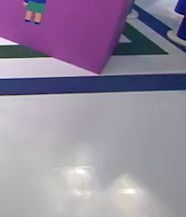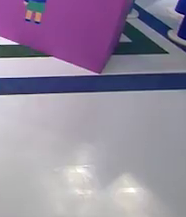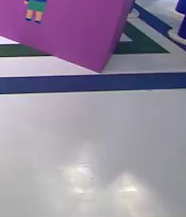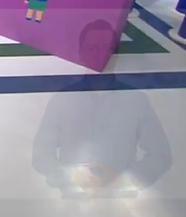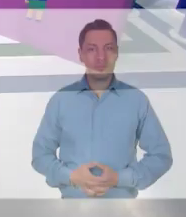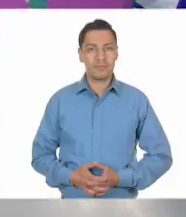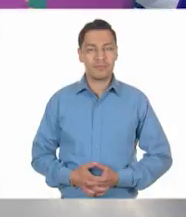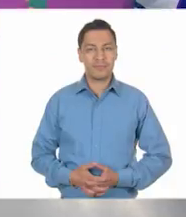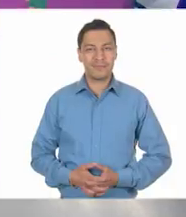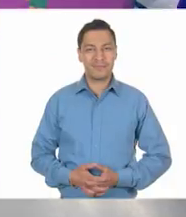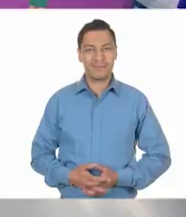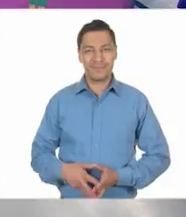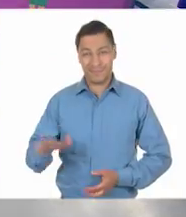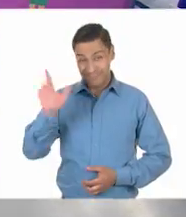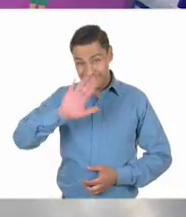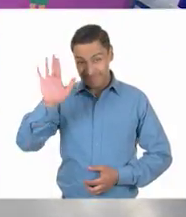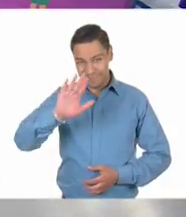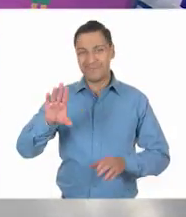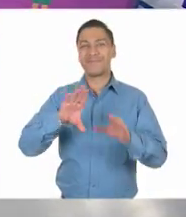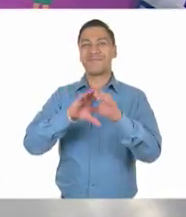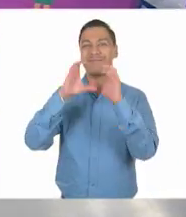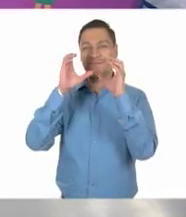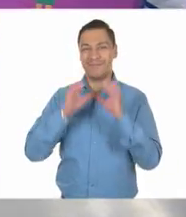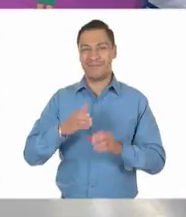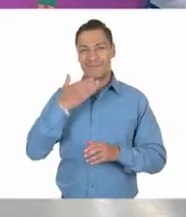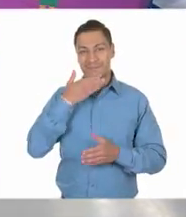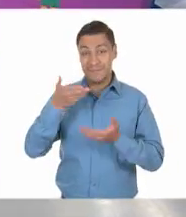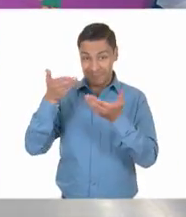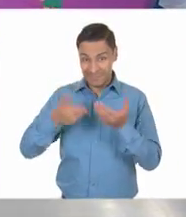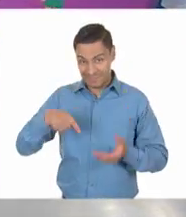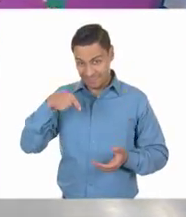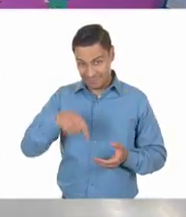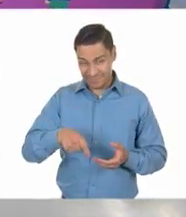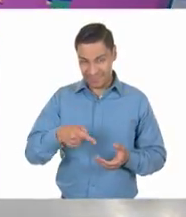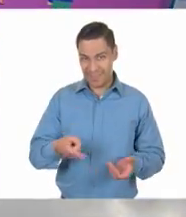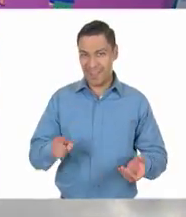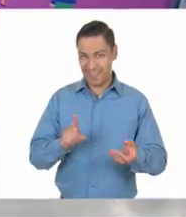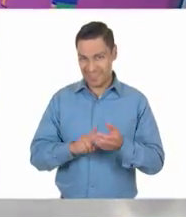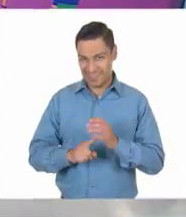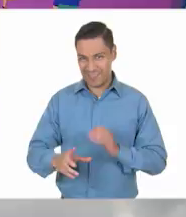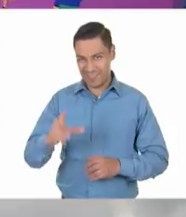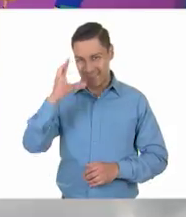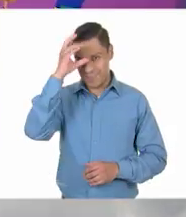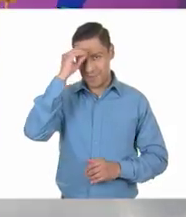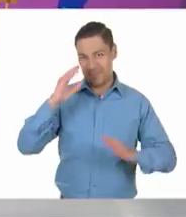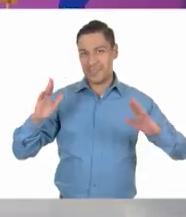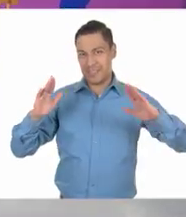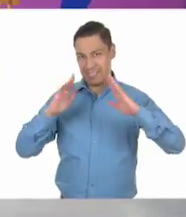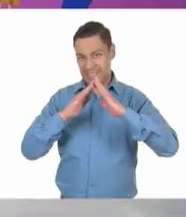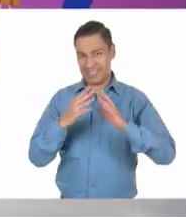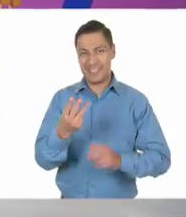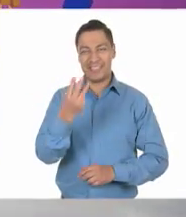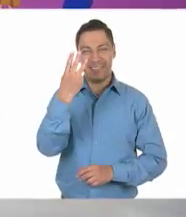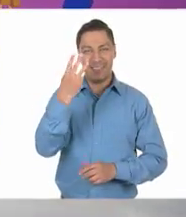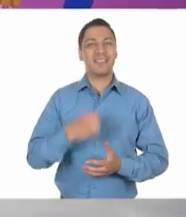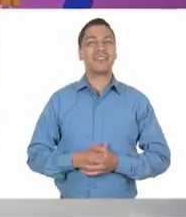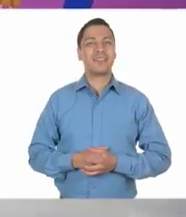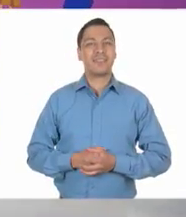¡Hola! ¿Cómo están? Bienvenidos y bienvenidas a Aprende en Casa 3, a